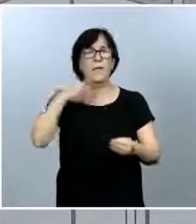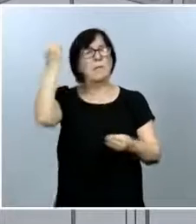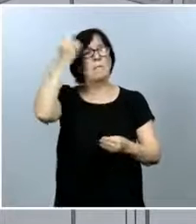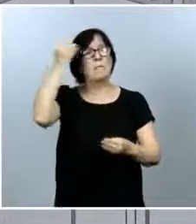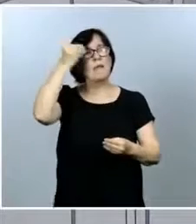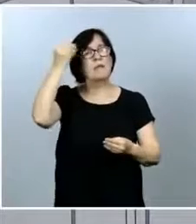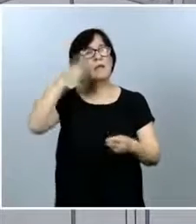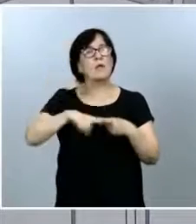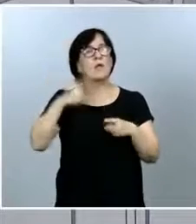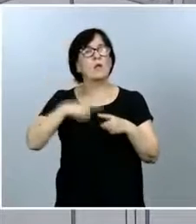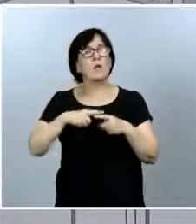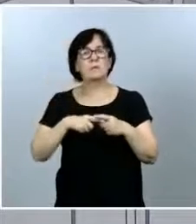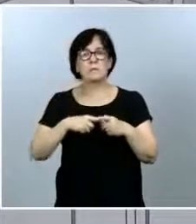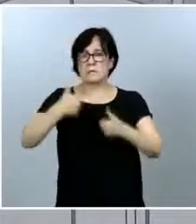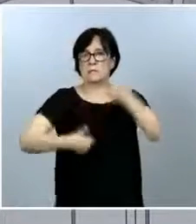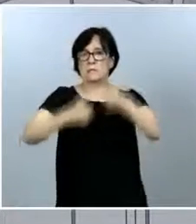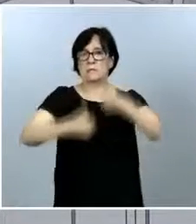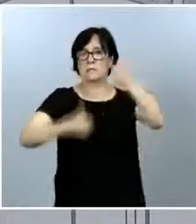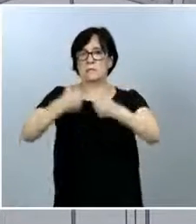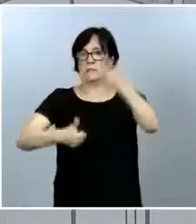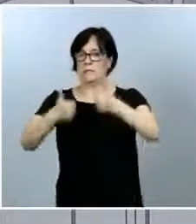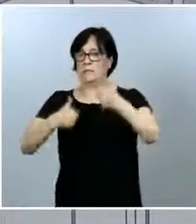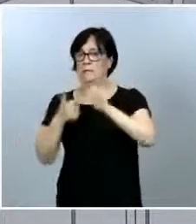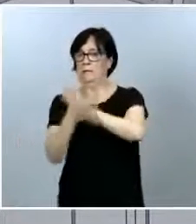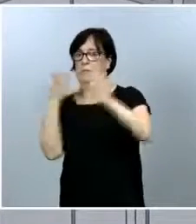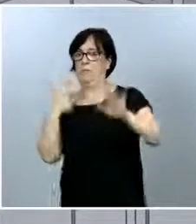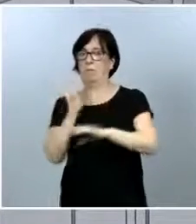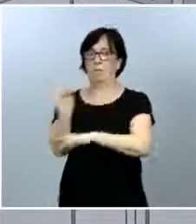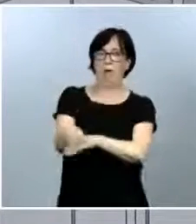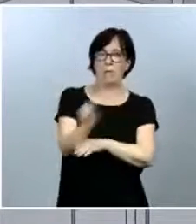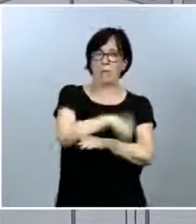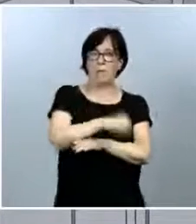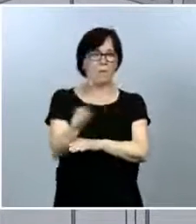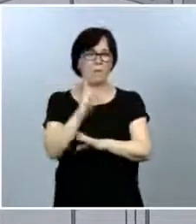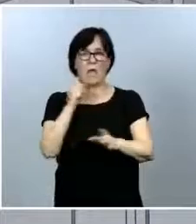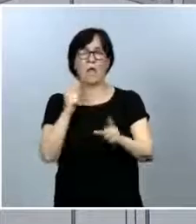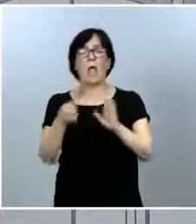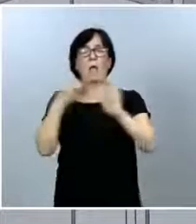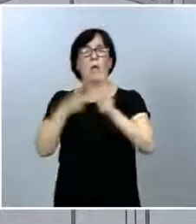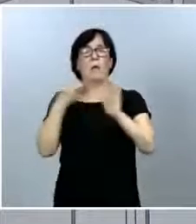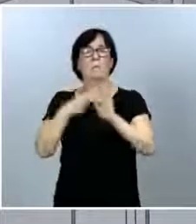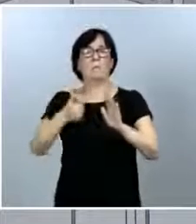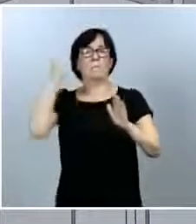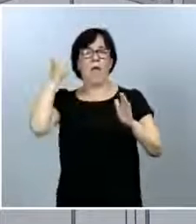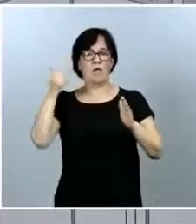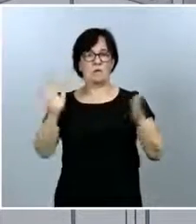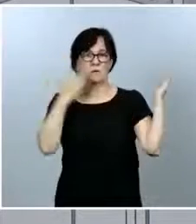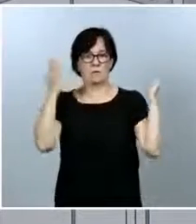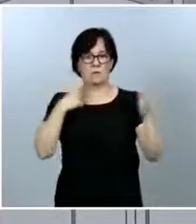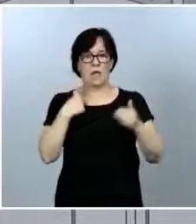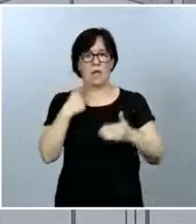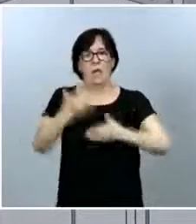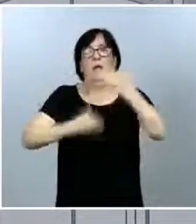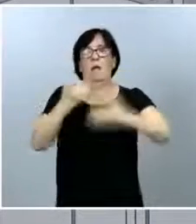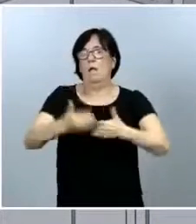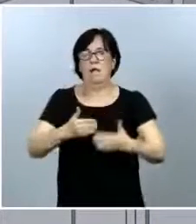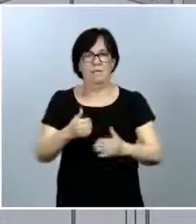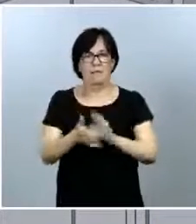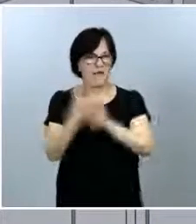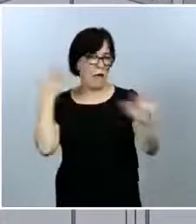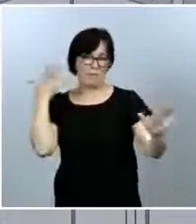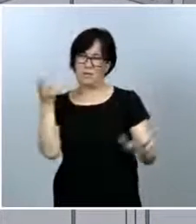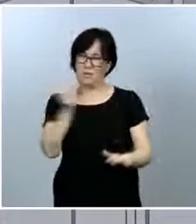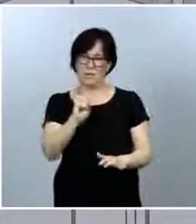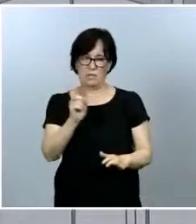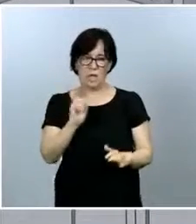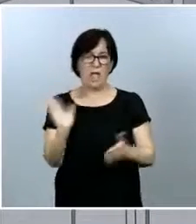es una carrera o de entender esto como una carrera para desescalar más rápido, para reescalar más rápido, para pasar a